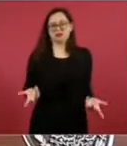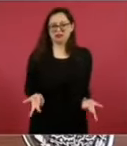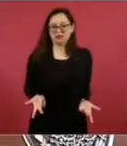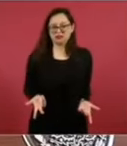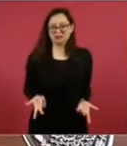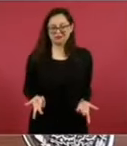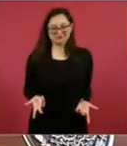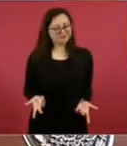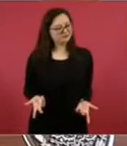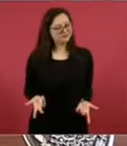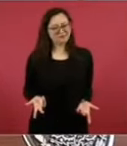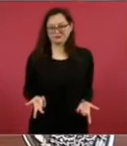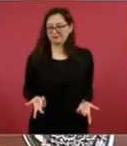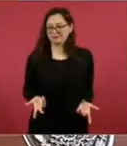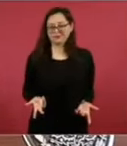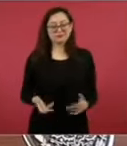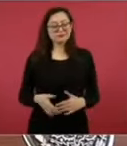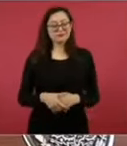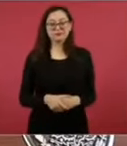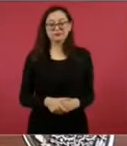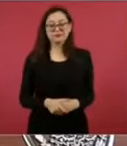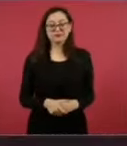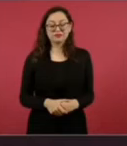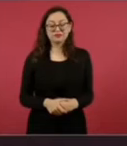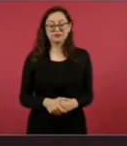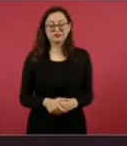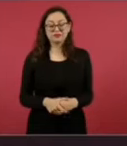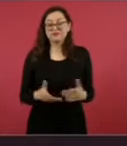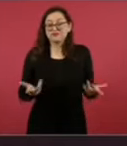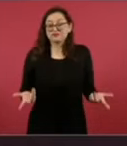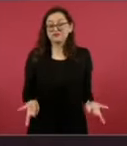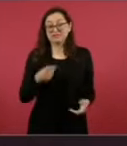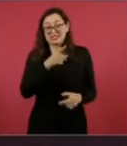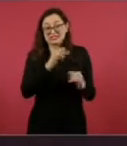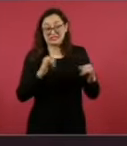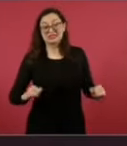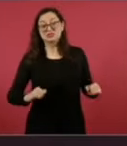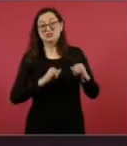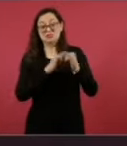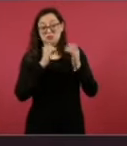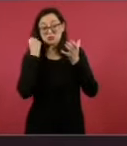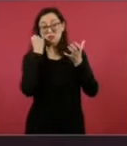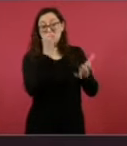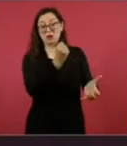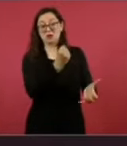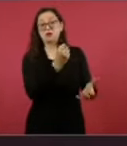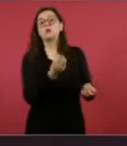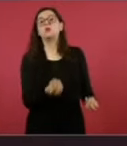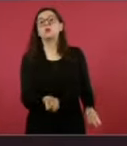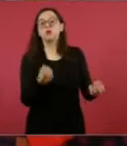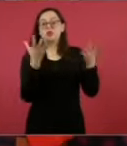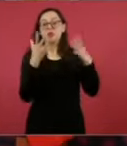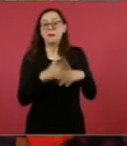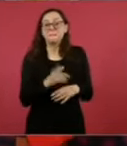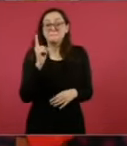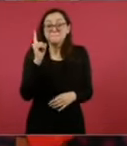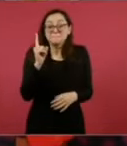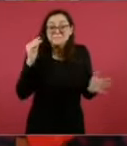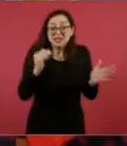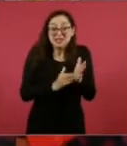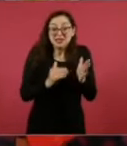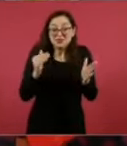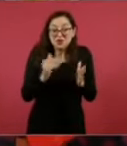Entonces, ¿cuánto vale mantener ese instituto? Mil millones.